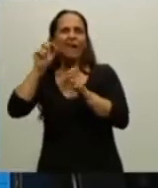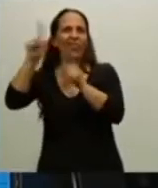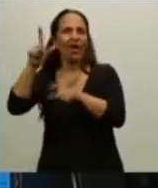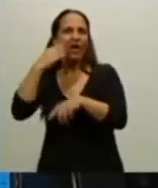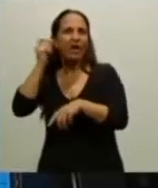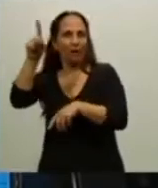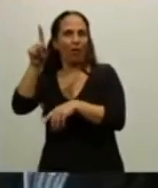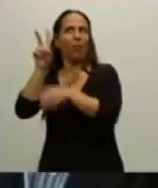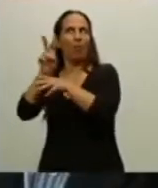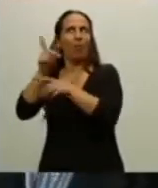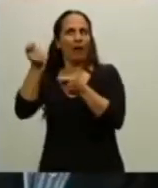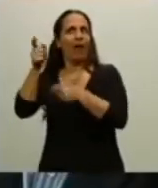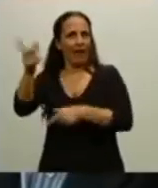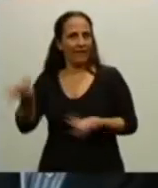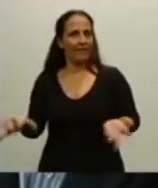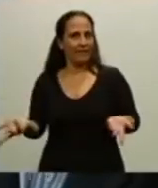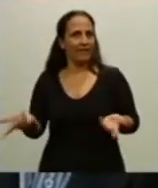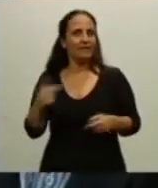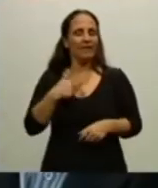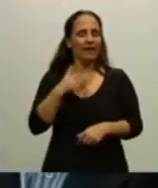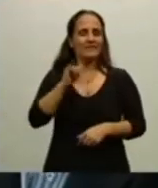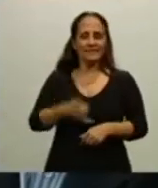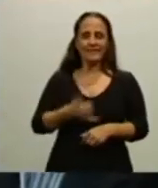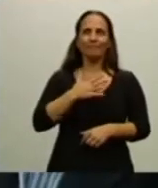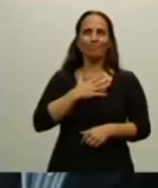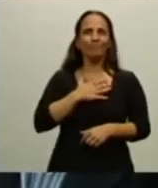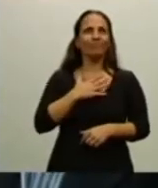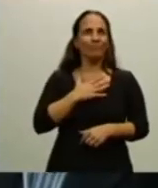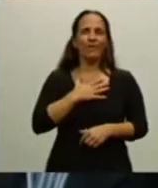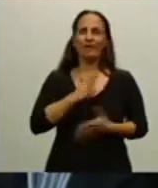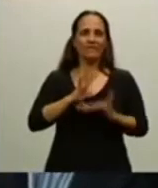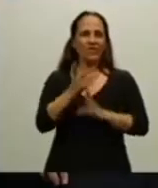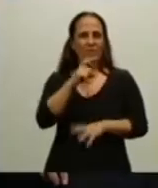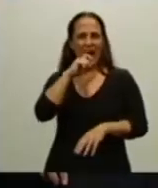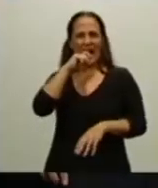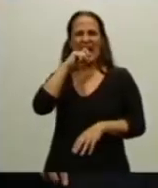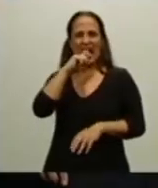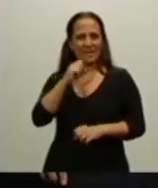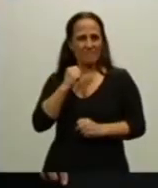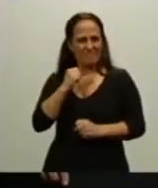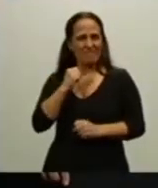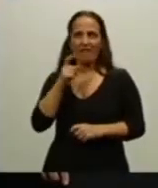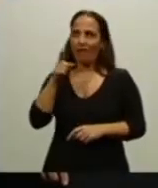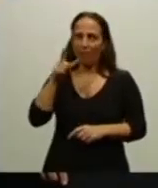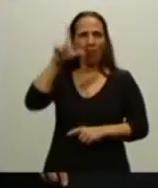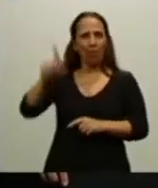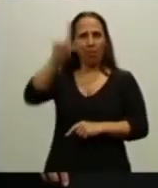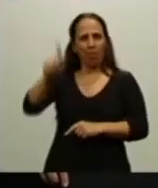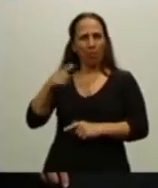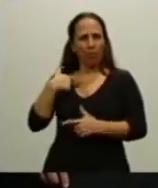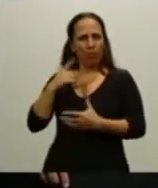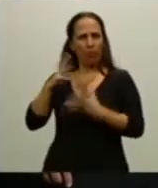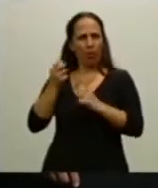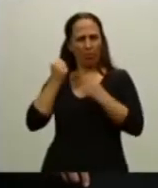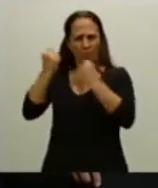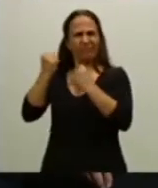Es ahí cuando siento, sí, una profunda envidia de esas naciones que son capaces